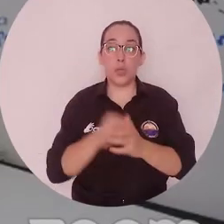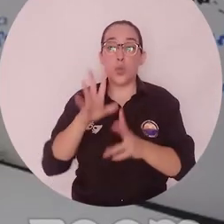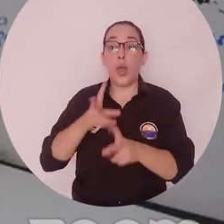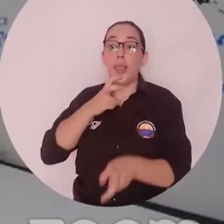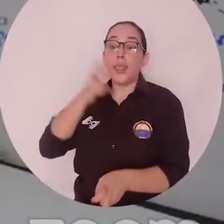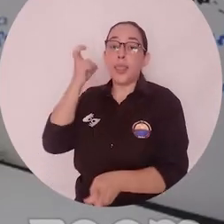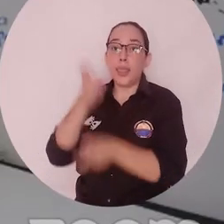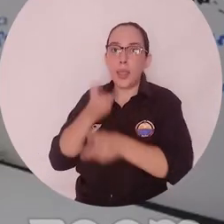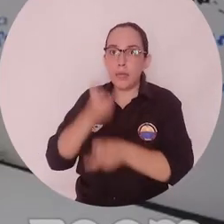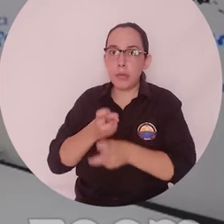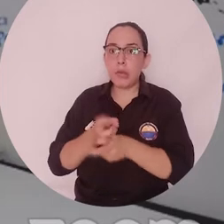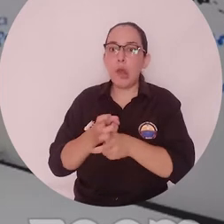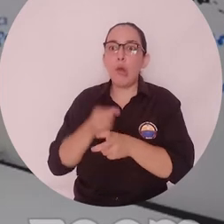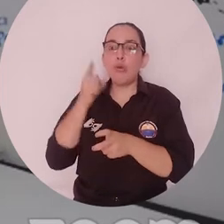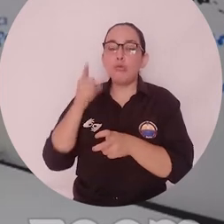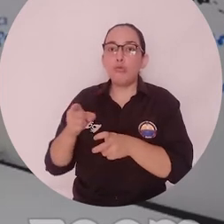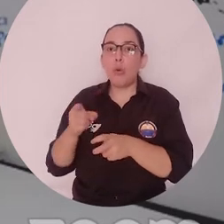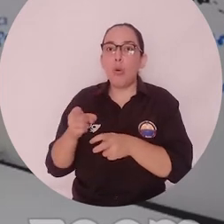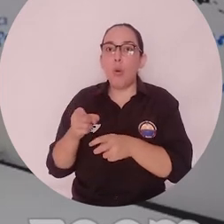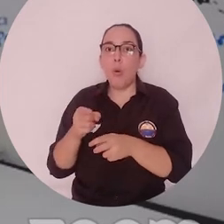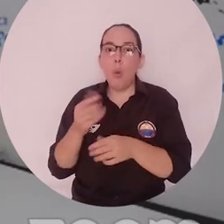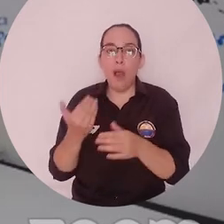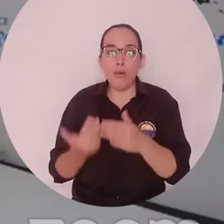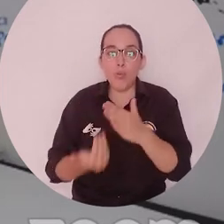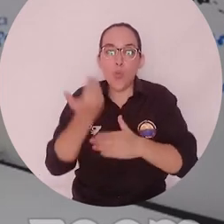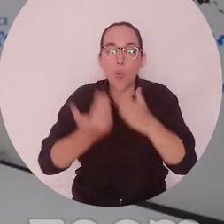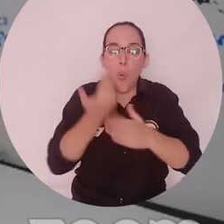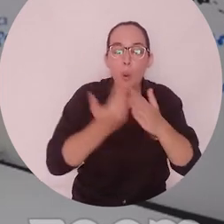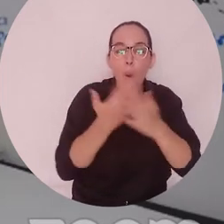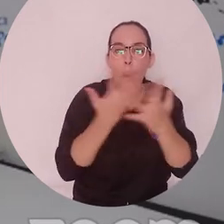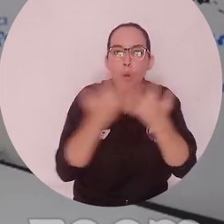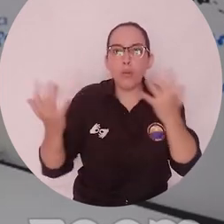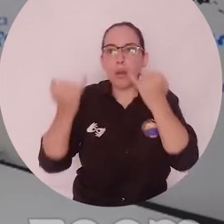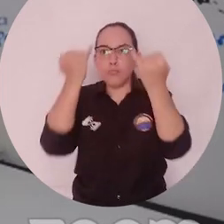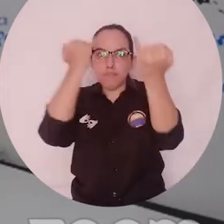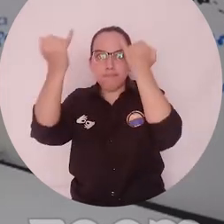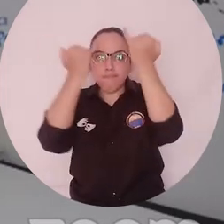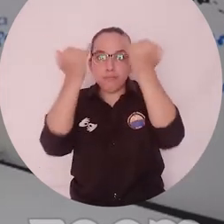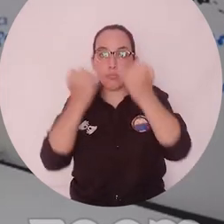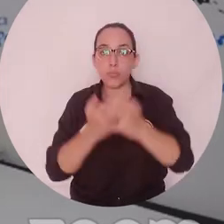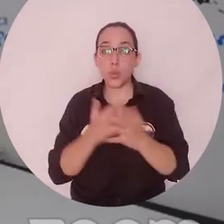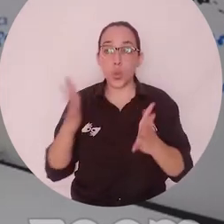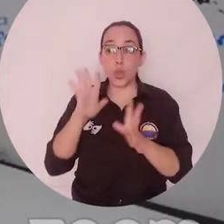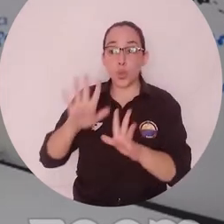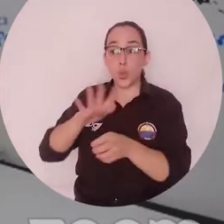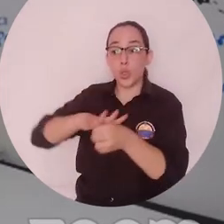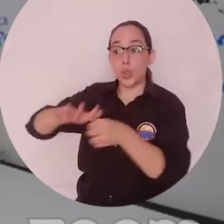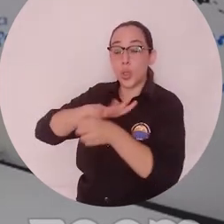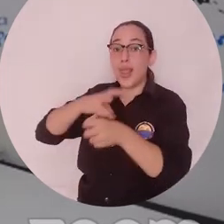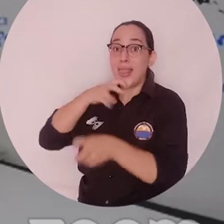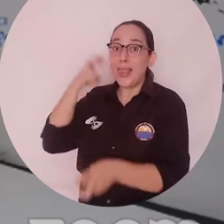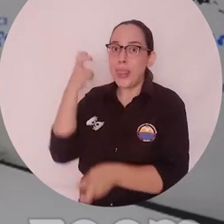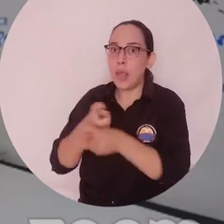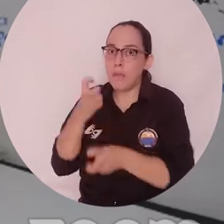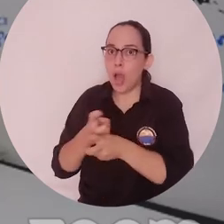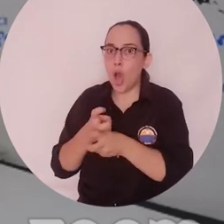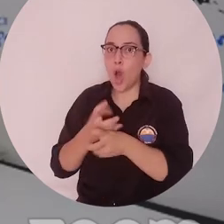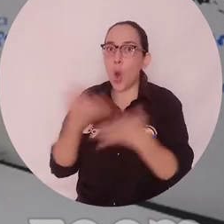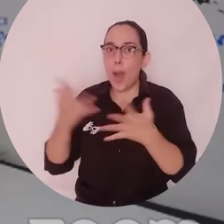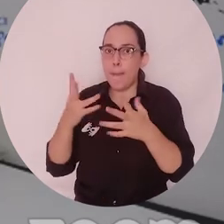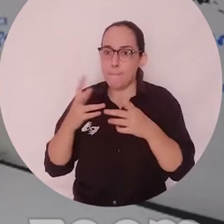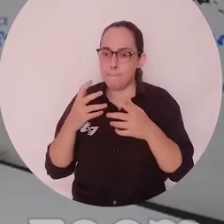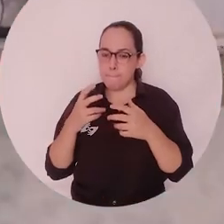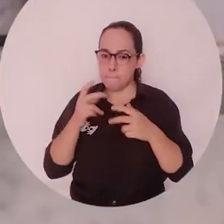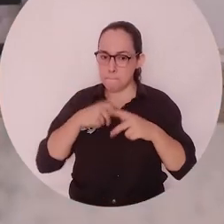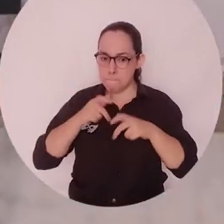las mayores innovaciones. Entonces, donde hay crisis es donde los emprendedores o